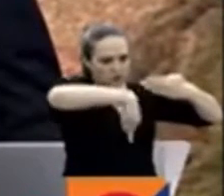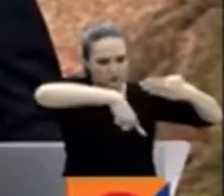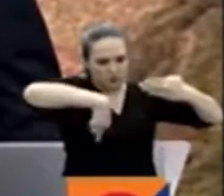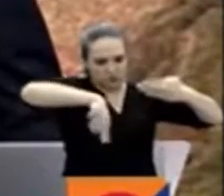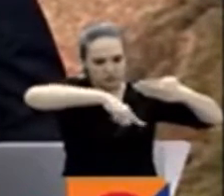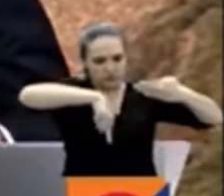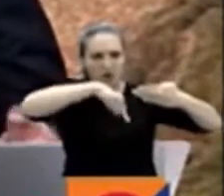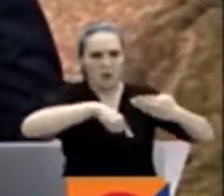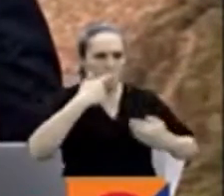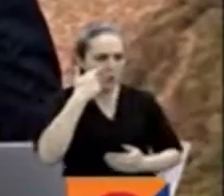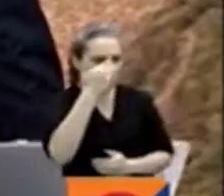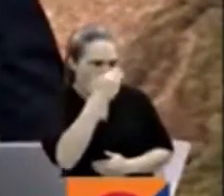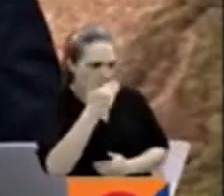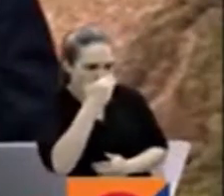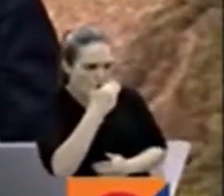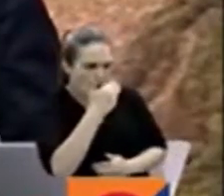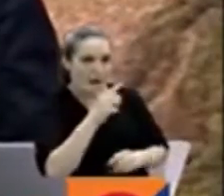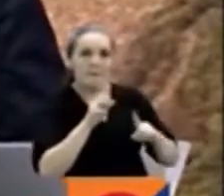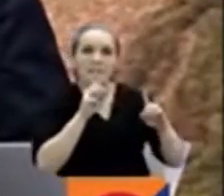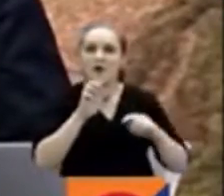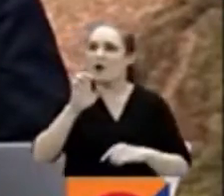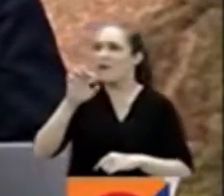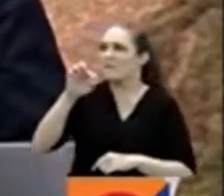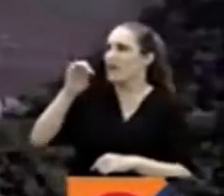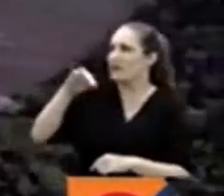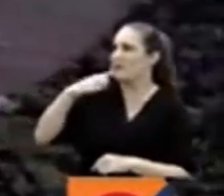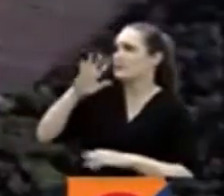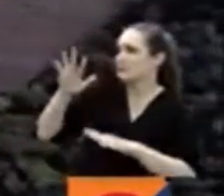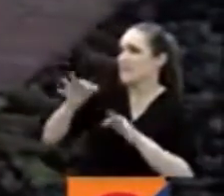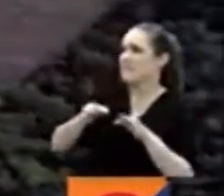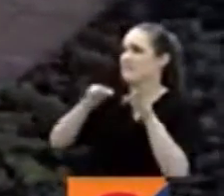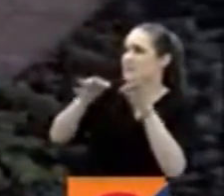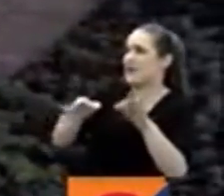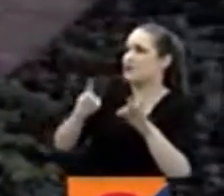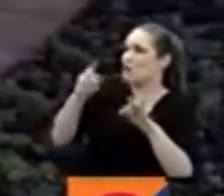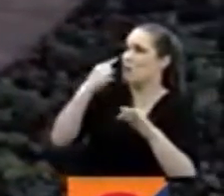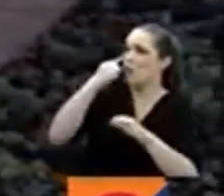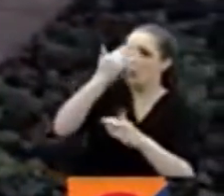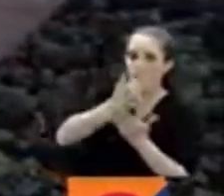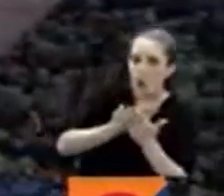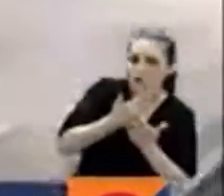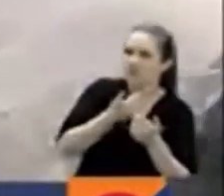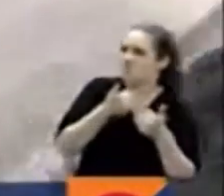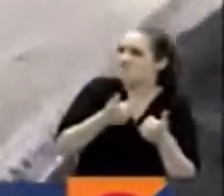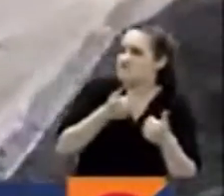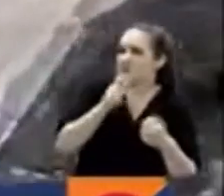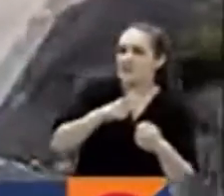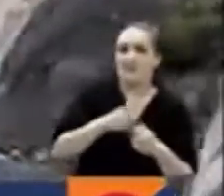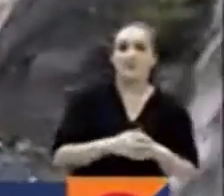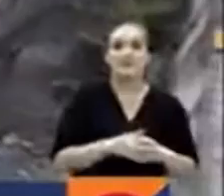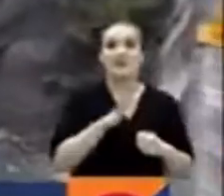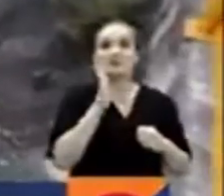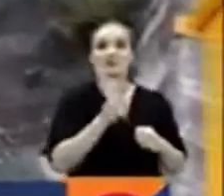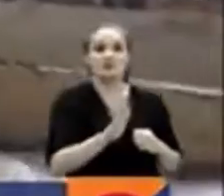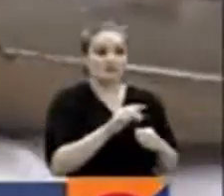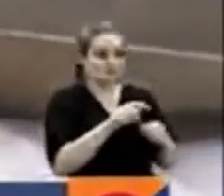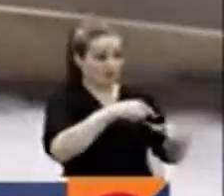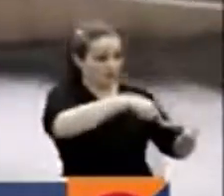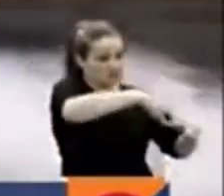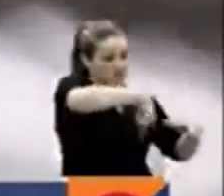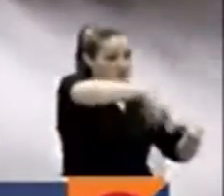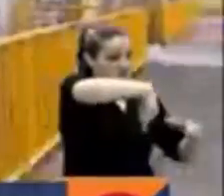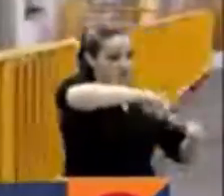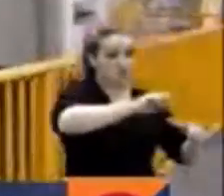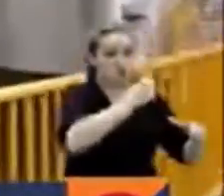Regulación de Energía y Gas más plazo para realizar pruebas. Según el vicepresidente de Proyectos Hidroituango, las pruebas de las turbinas